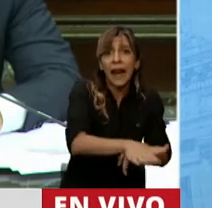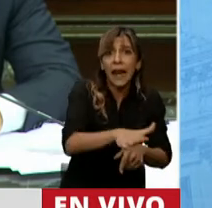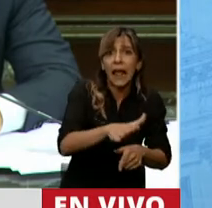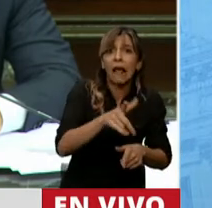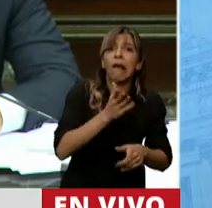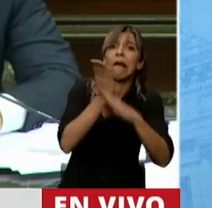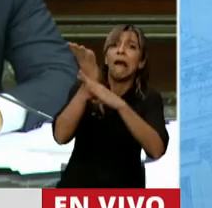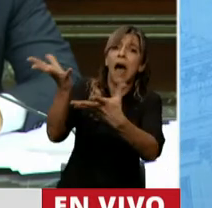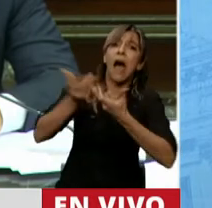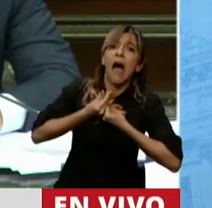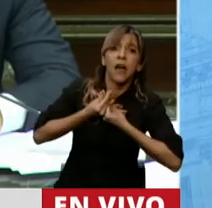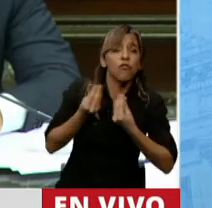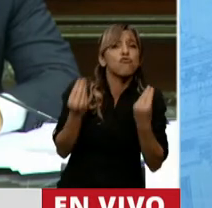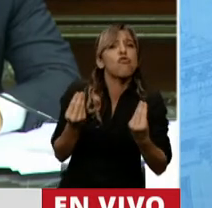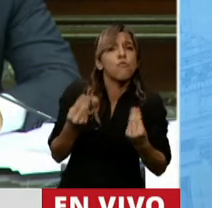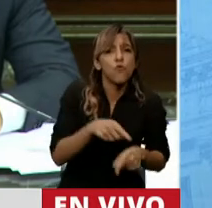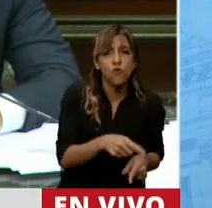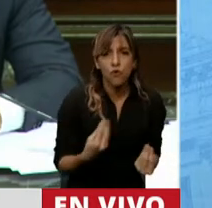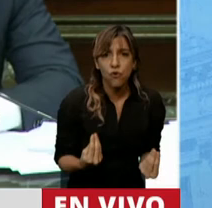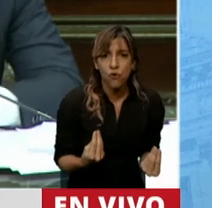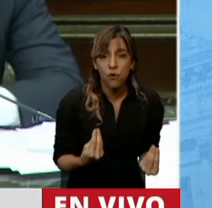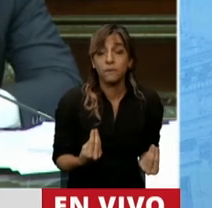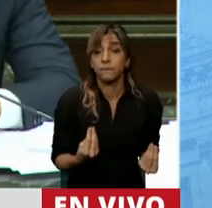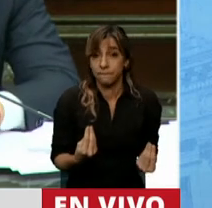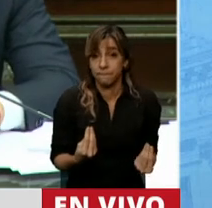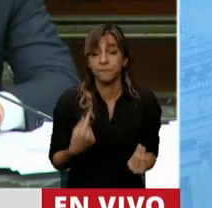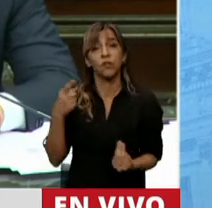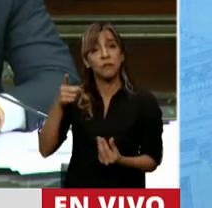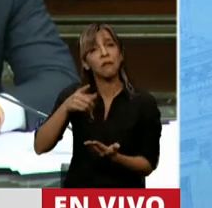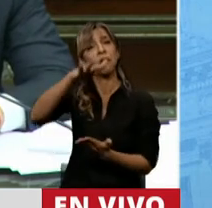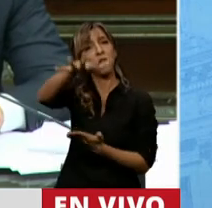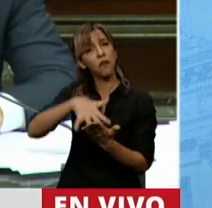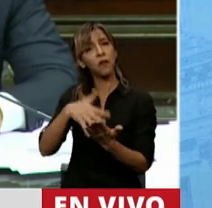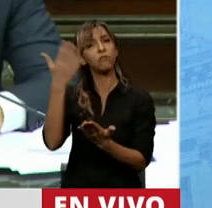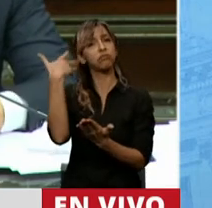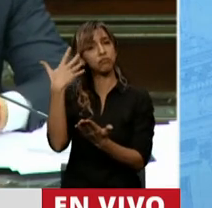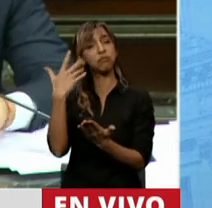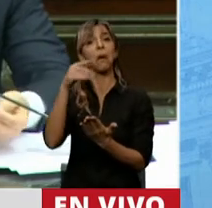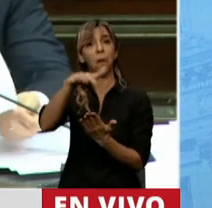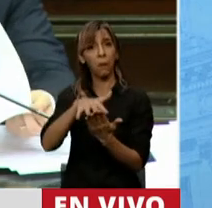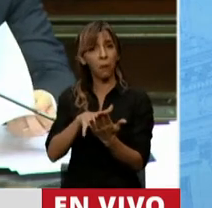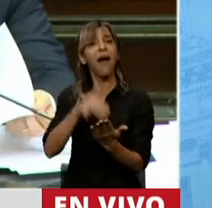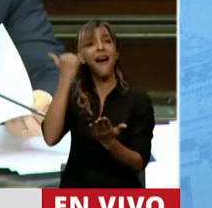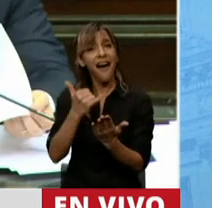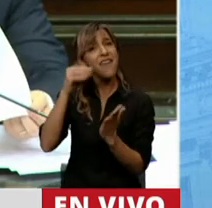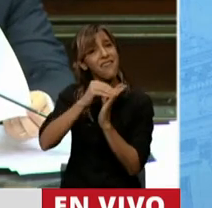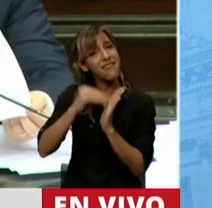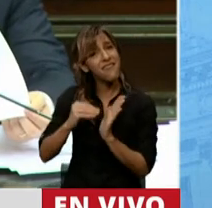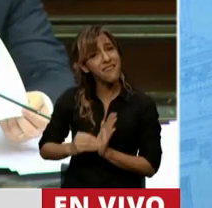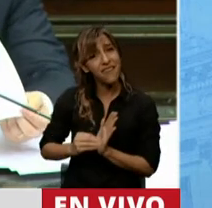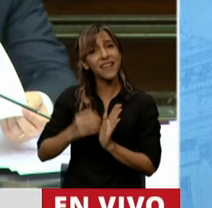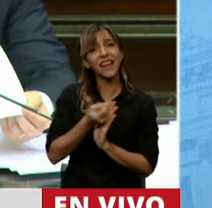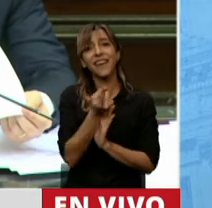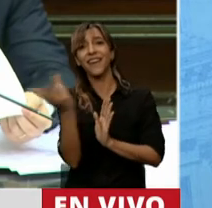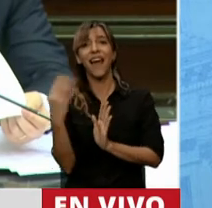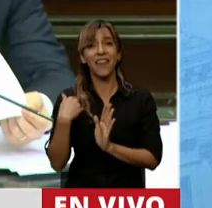auxilio. En el informe se detalla la cantidad de llamados a la niña 102 entre enero y mayo